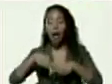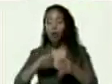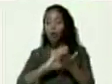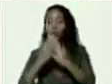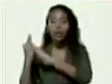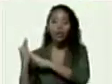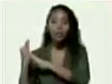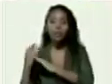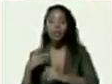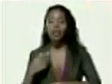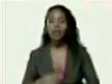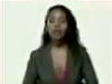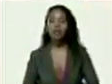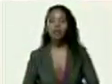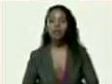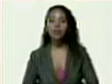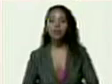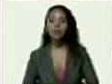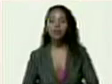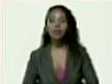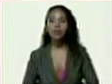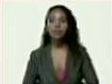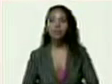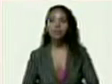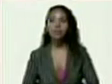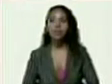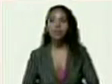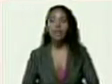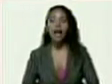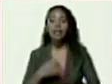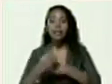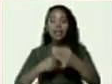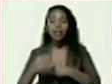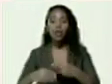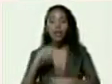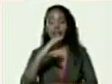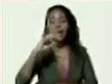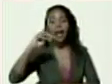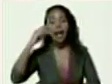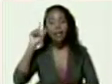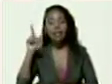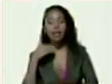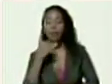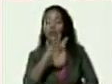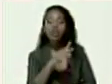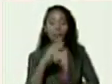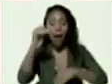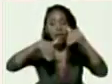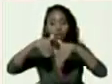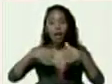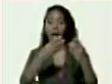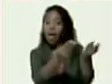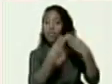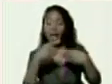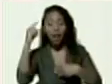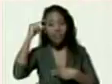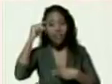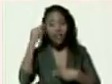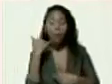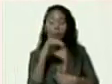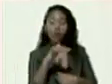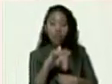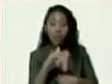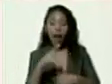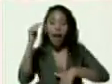vamos a comenzar con los cambios de residencia por el CNE para las próximas elecciones porque tienen que dar fecha para las próximas elecciones presidente